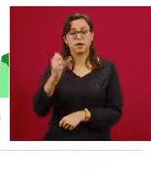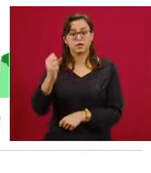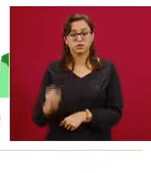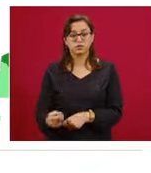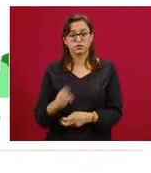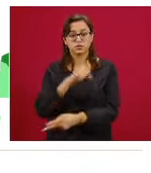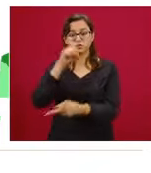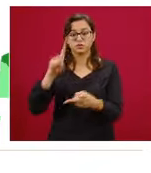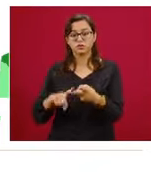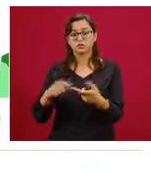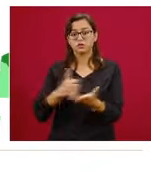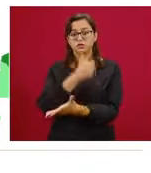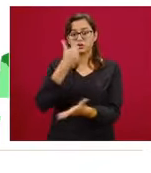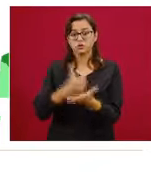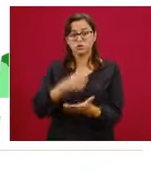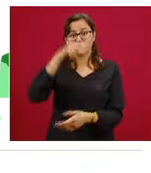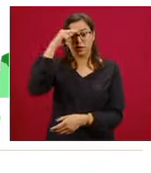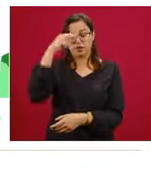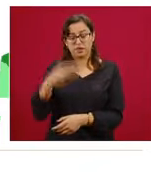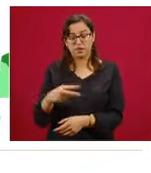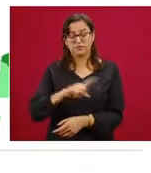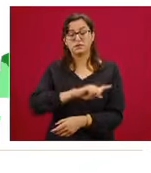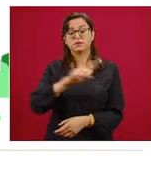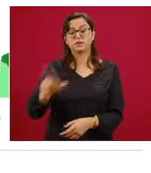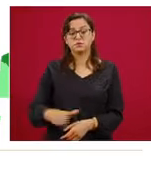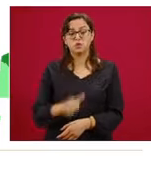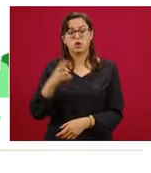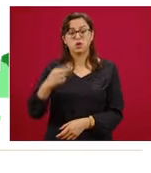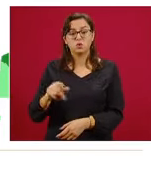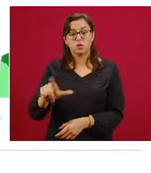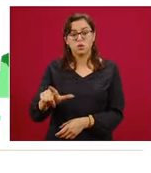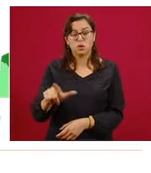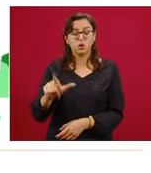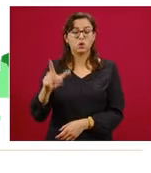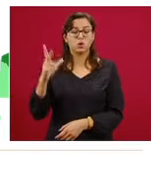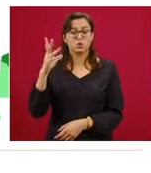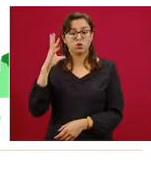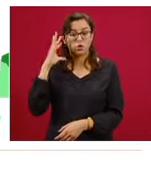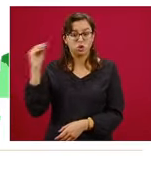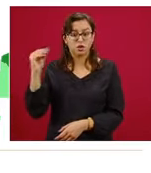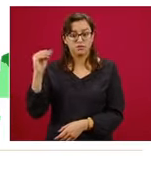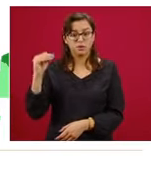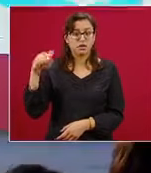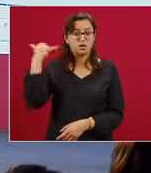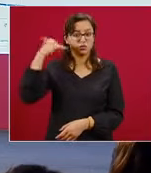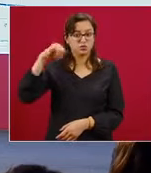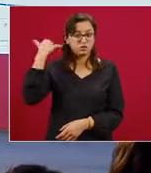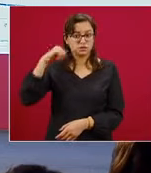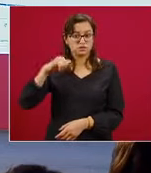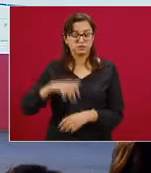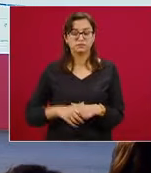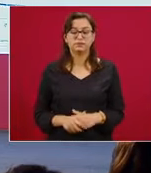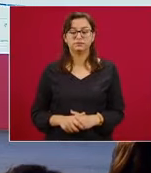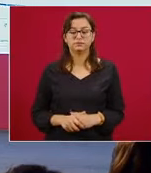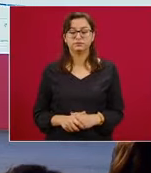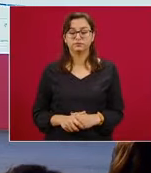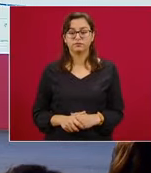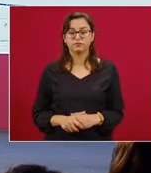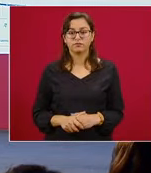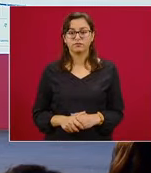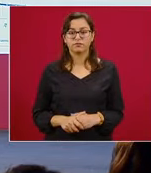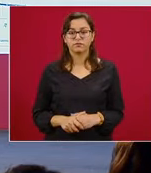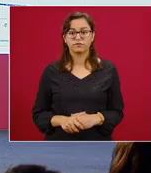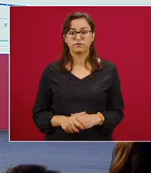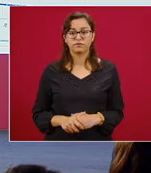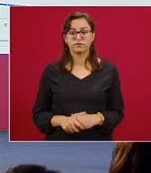posiblemente de Nuevo León, Colima y Yucatán. La siguiente. Ahora,